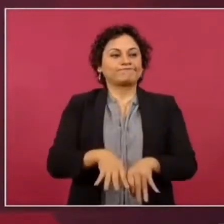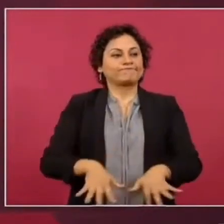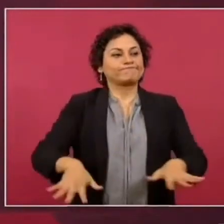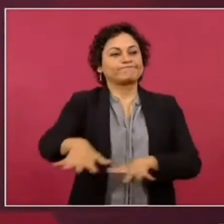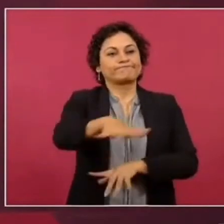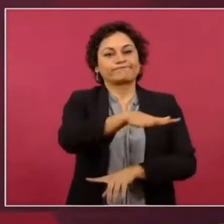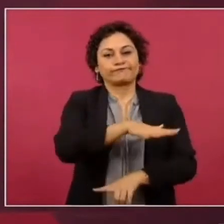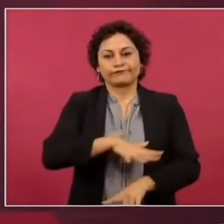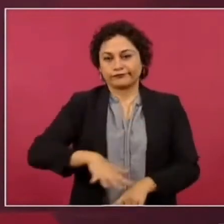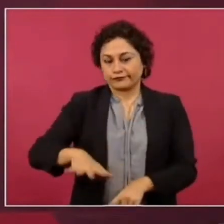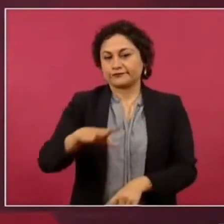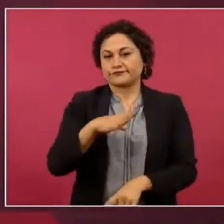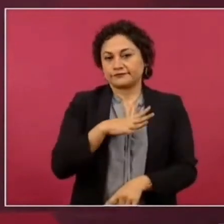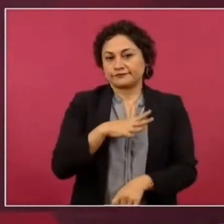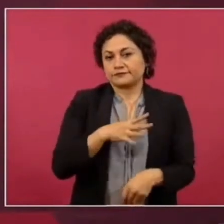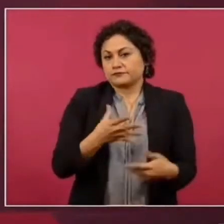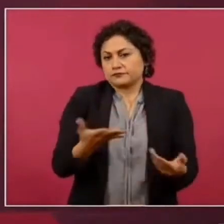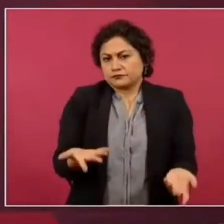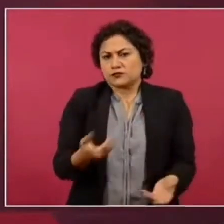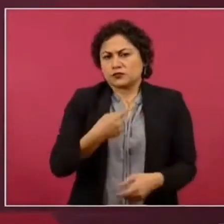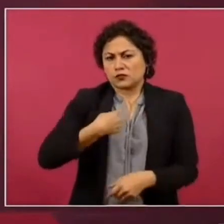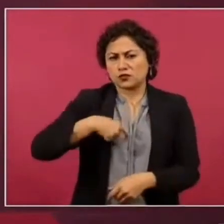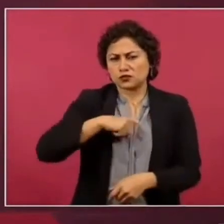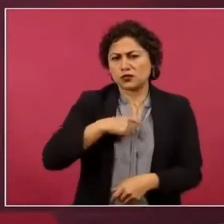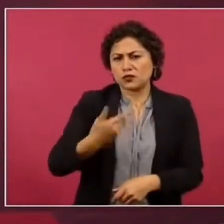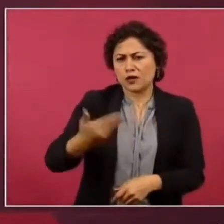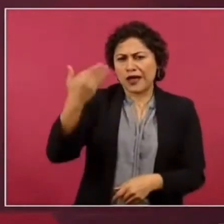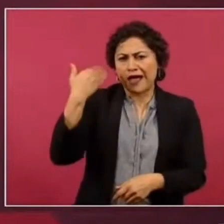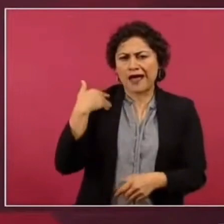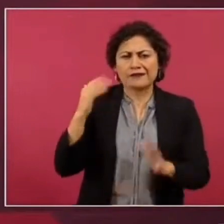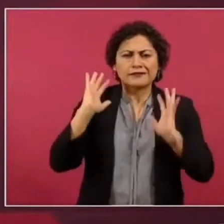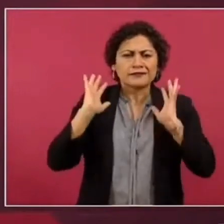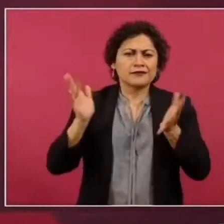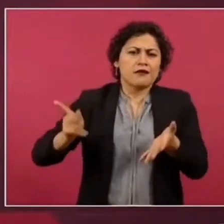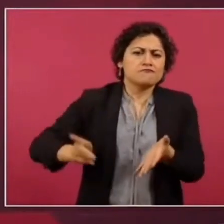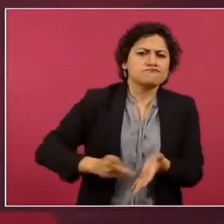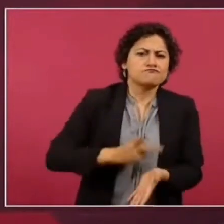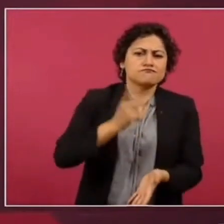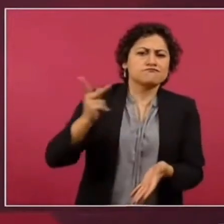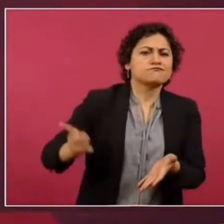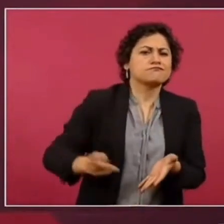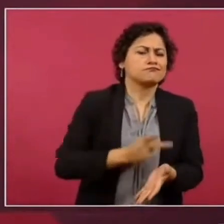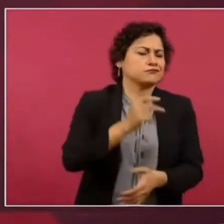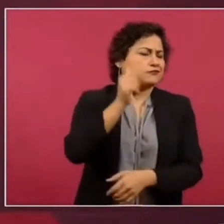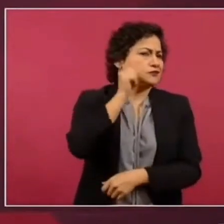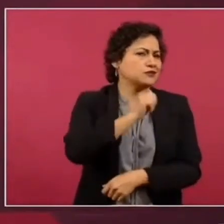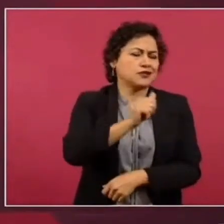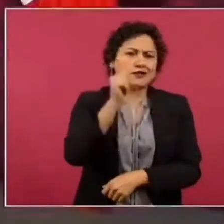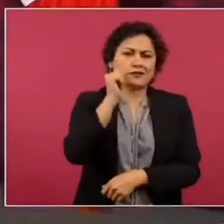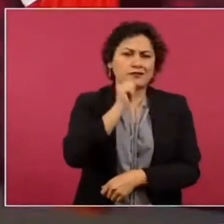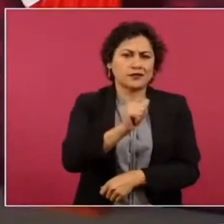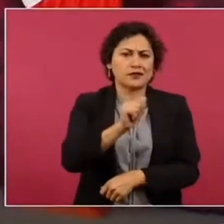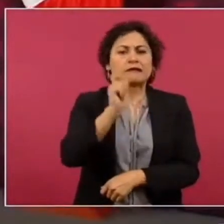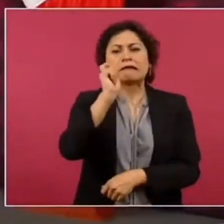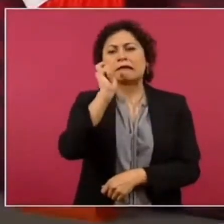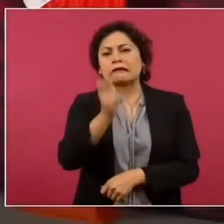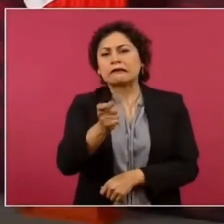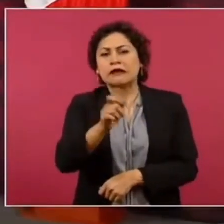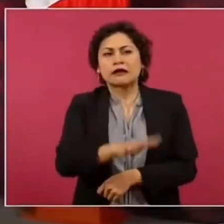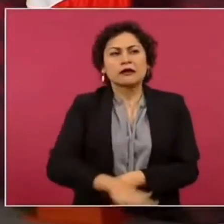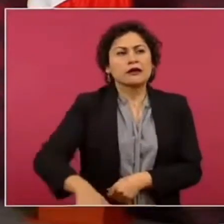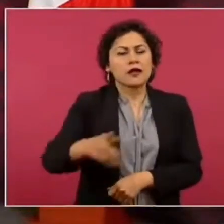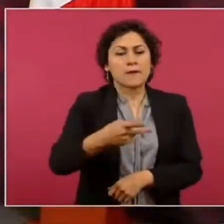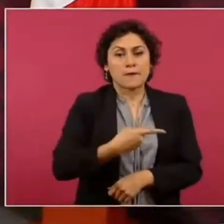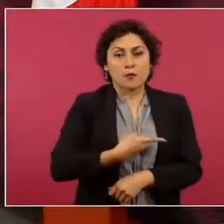lo que hemos dicho que por el bien de todos primero los pobres de la justicia